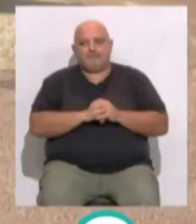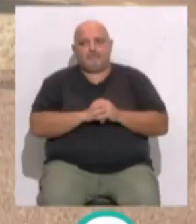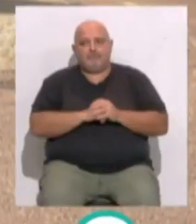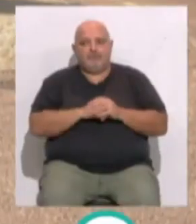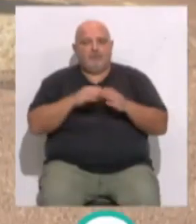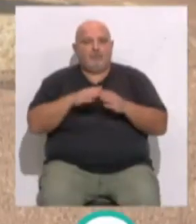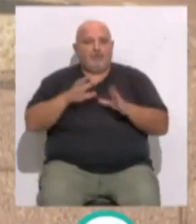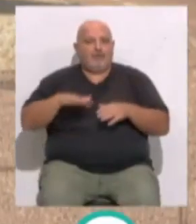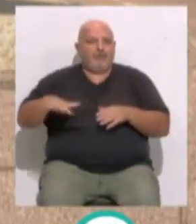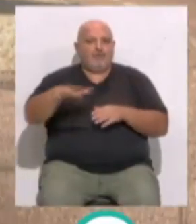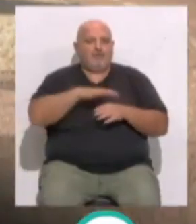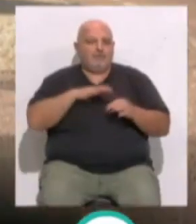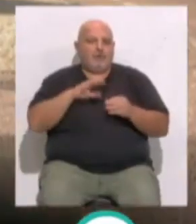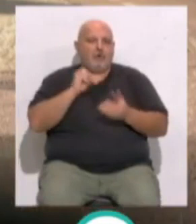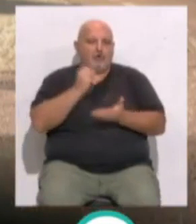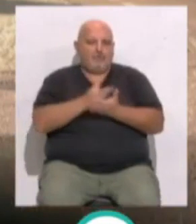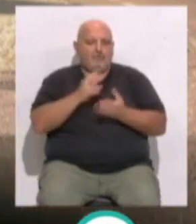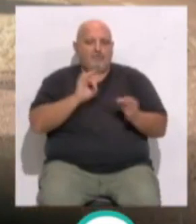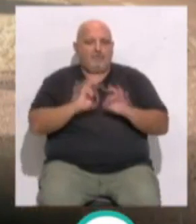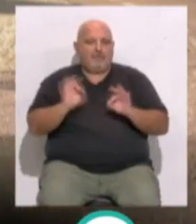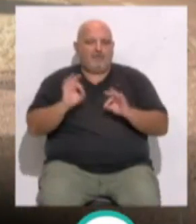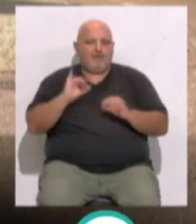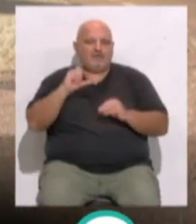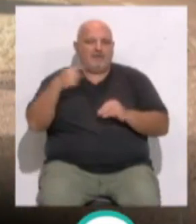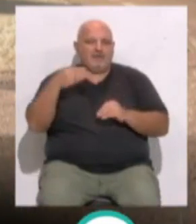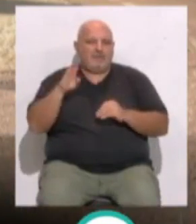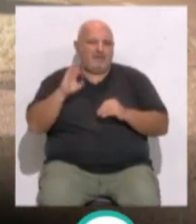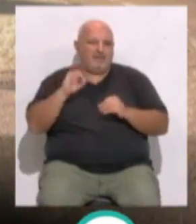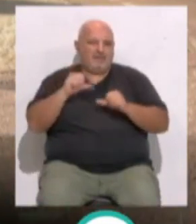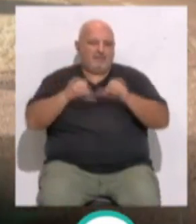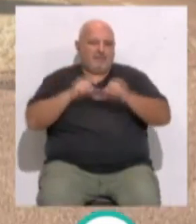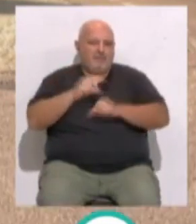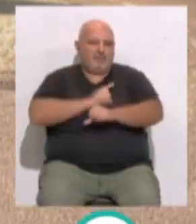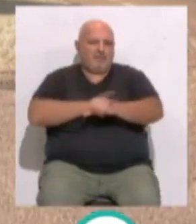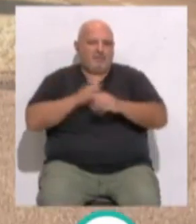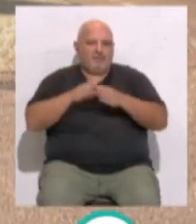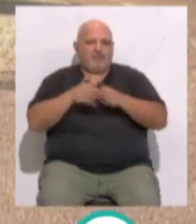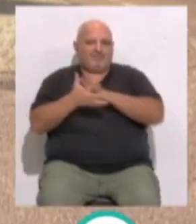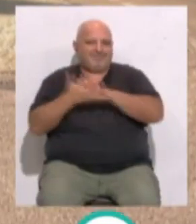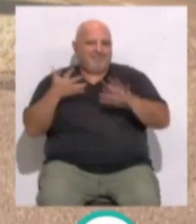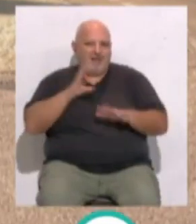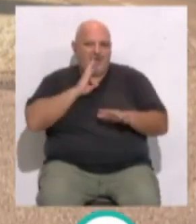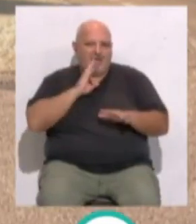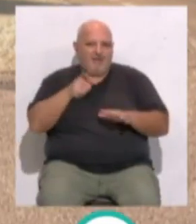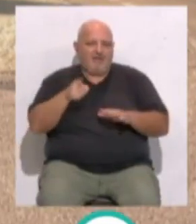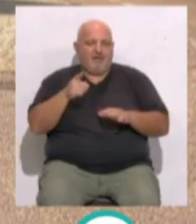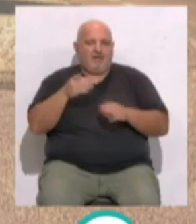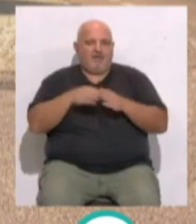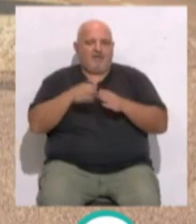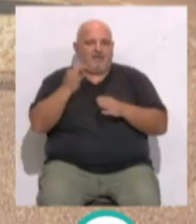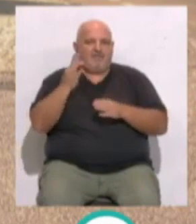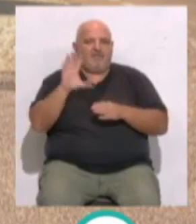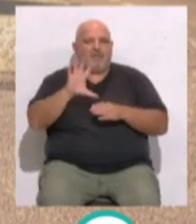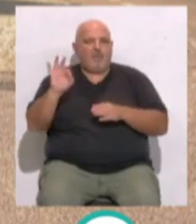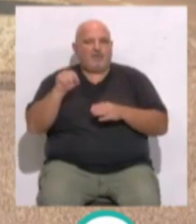El puerto de Cádiz se vuelve a volcar con la celebración de la SailGP por segundo año consecutivo. La competición de los catamaranes